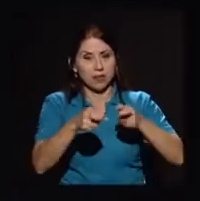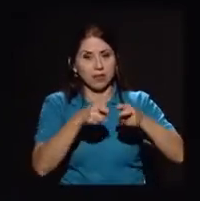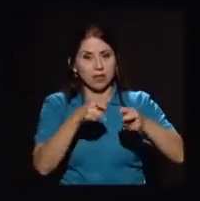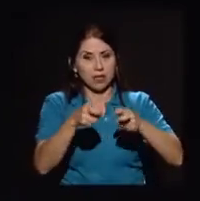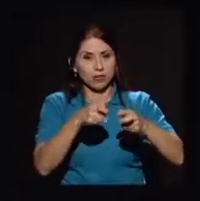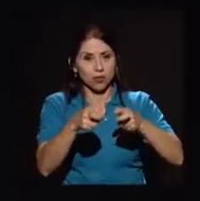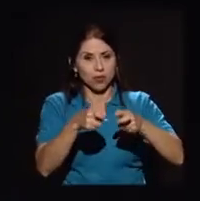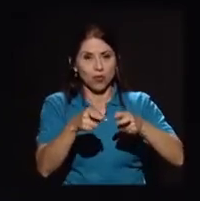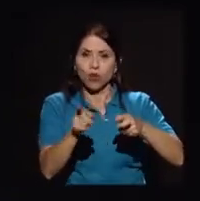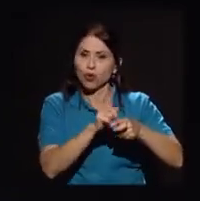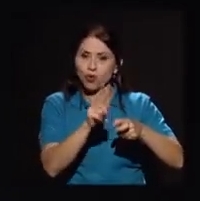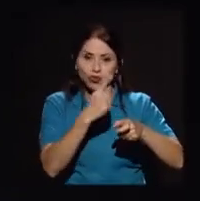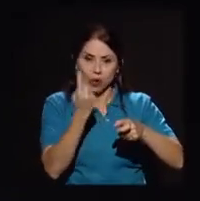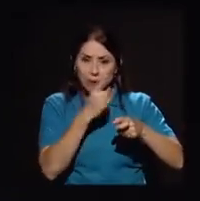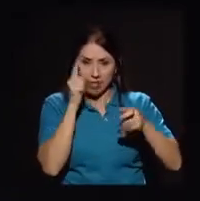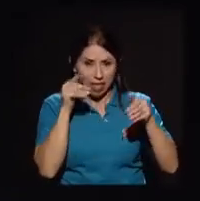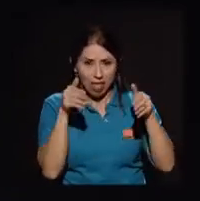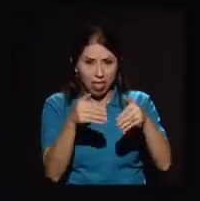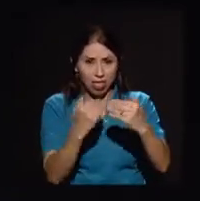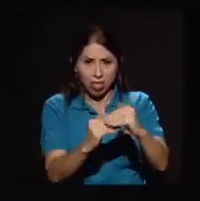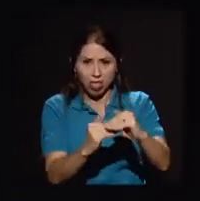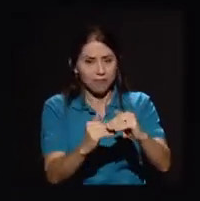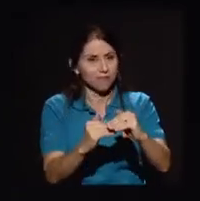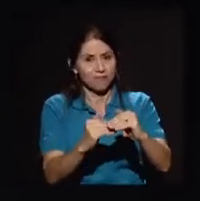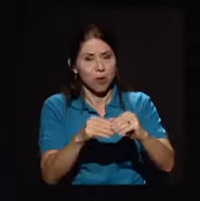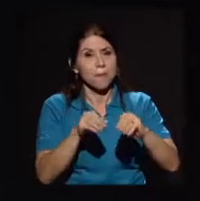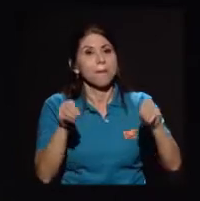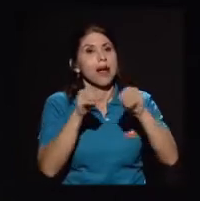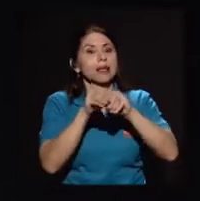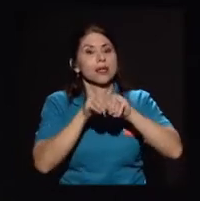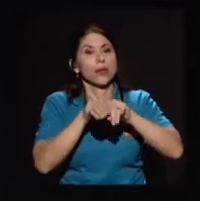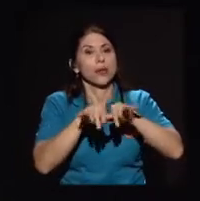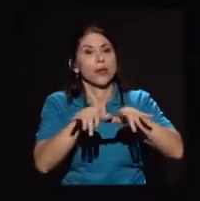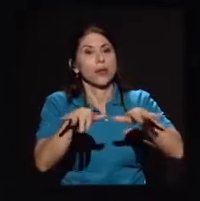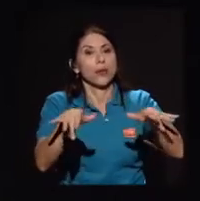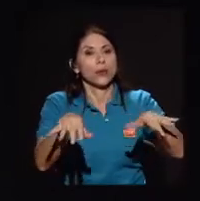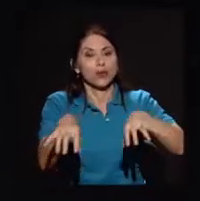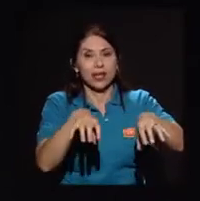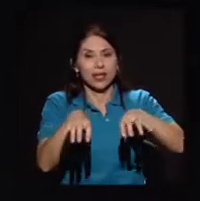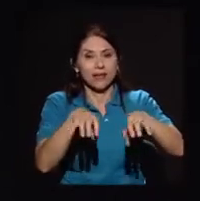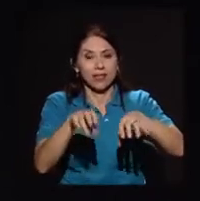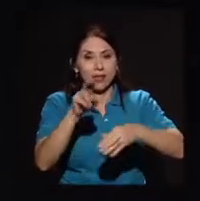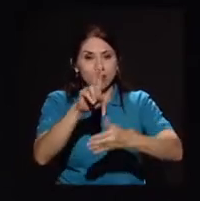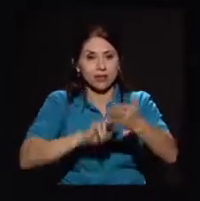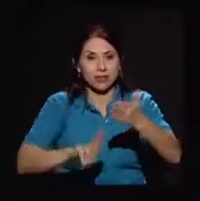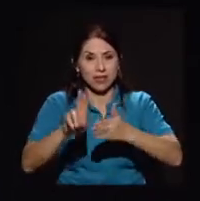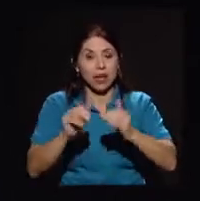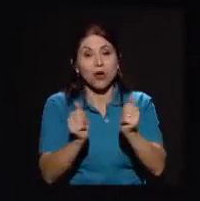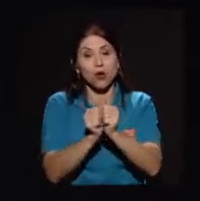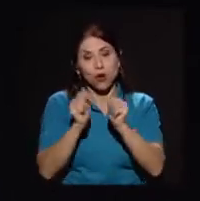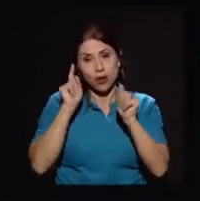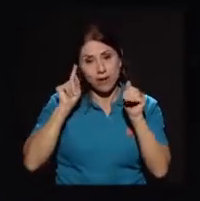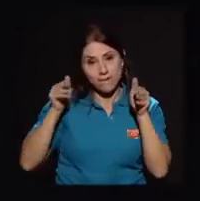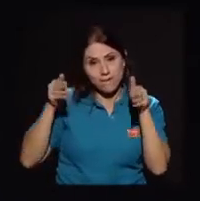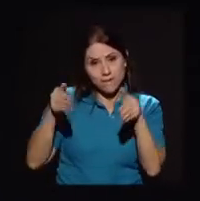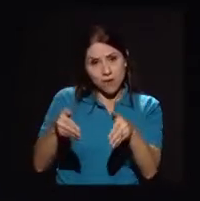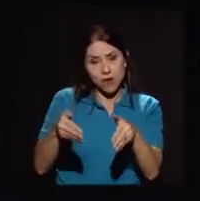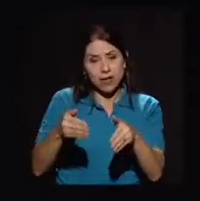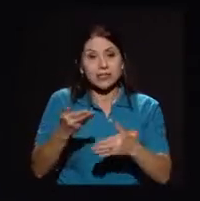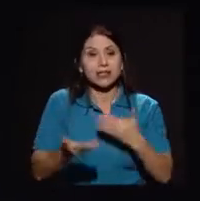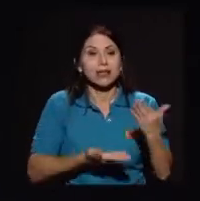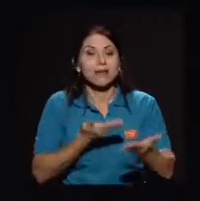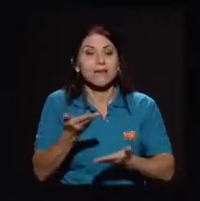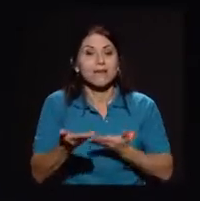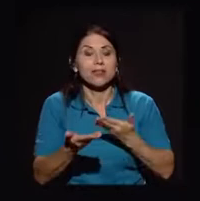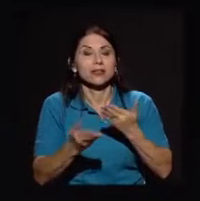haya actividad universitaria. Y con ese enfoque de servicio, servicio al usuario, servicio